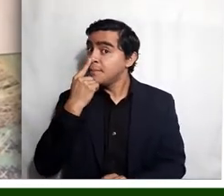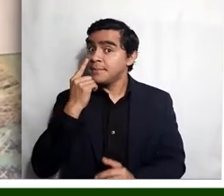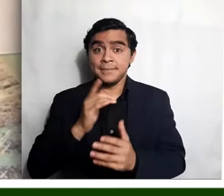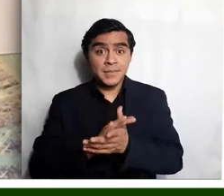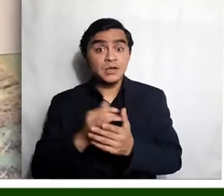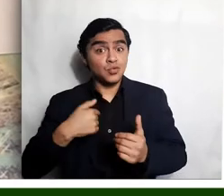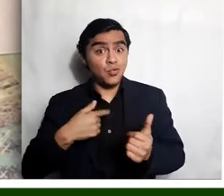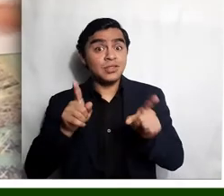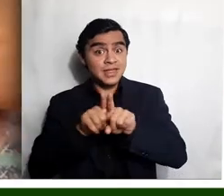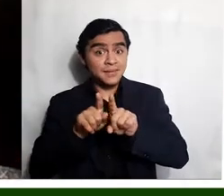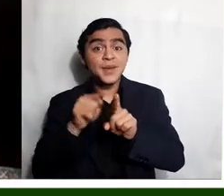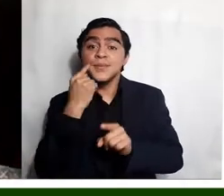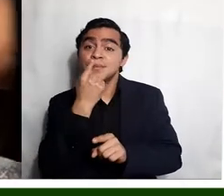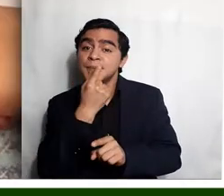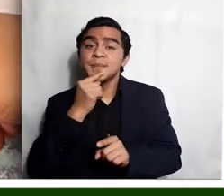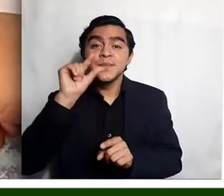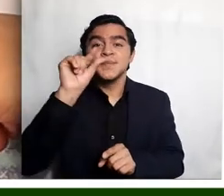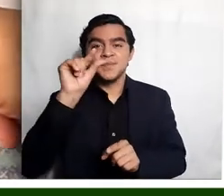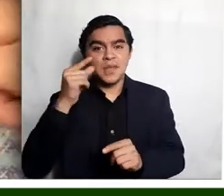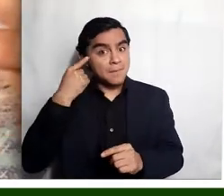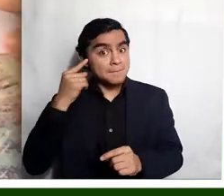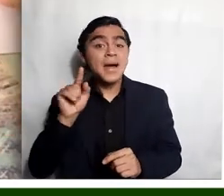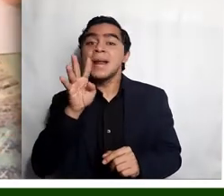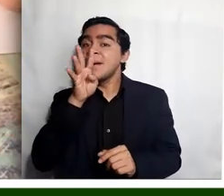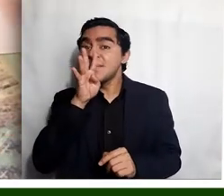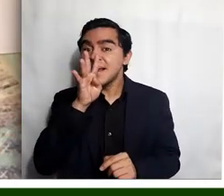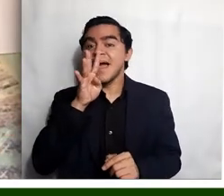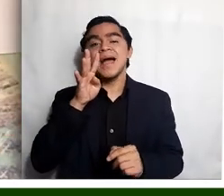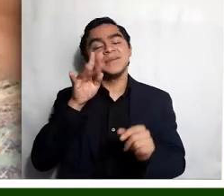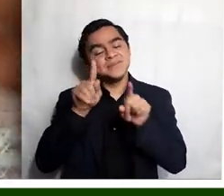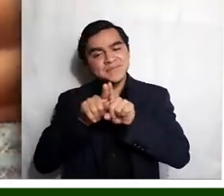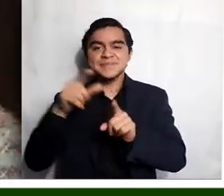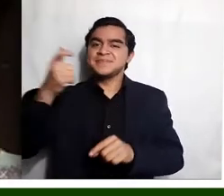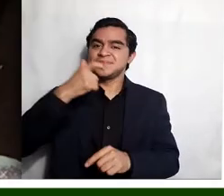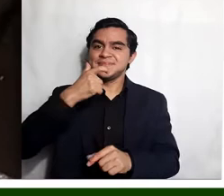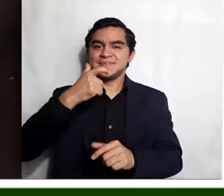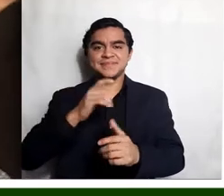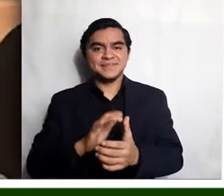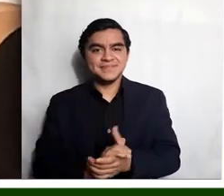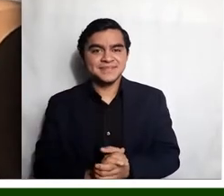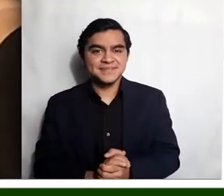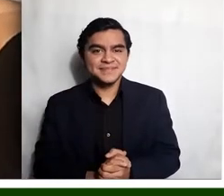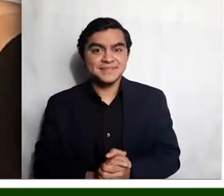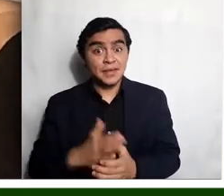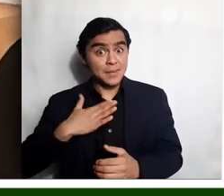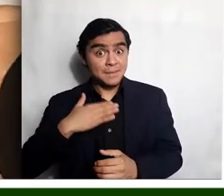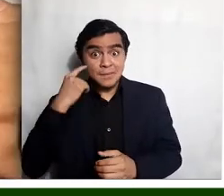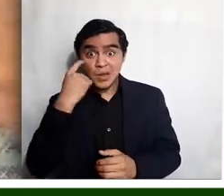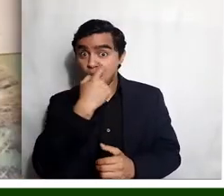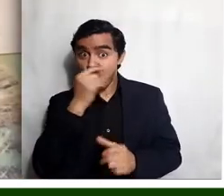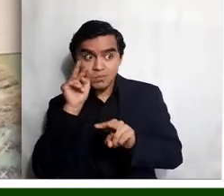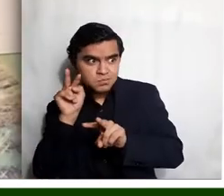también una boquita para hablar y para reír. Con mis ojos veo